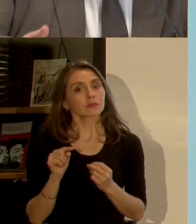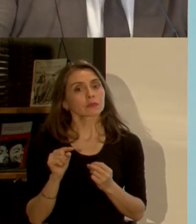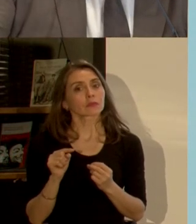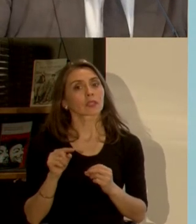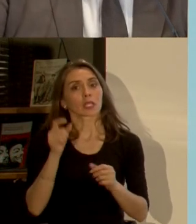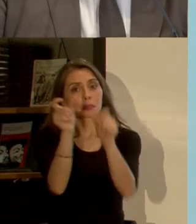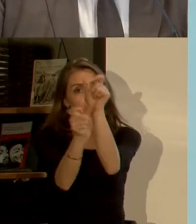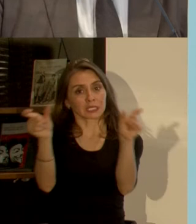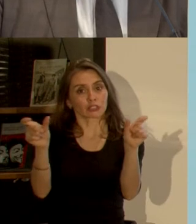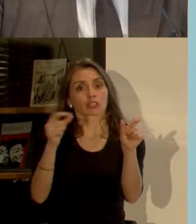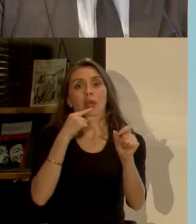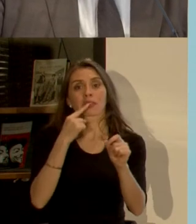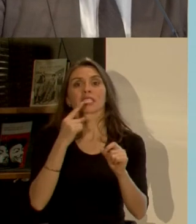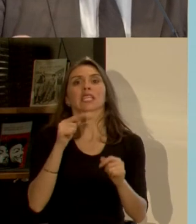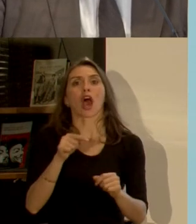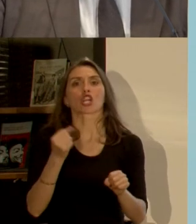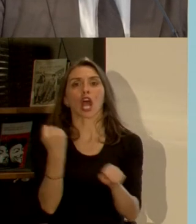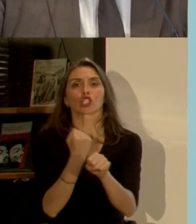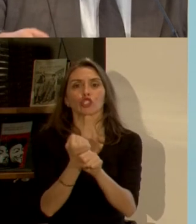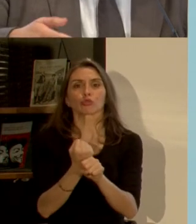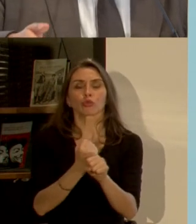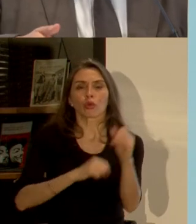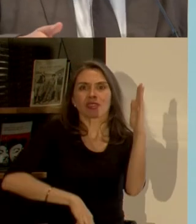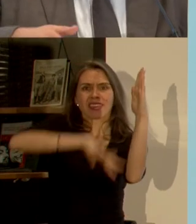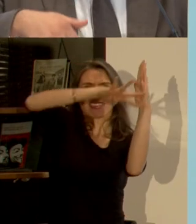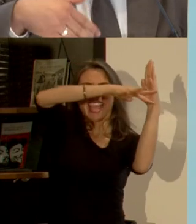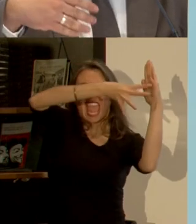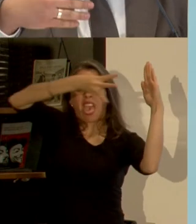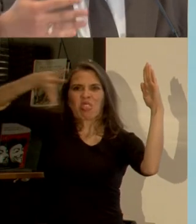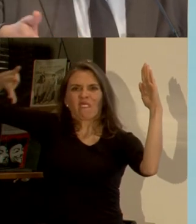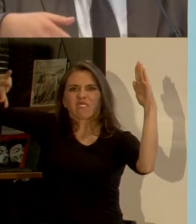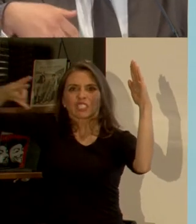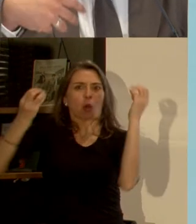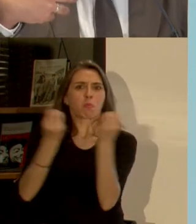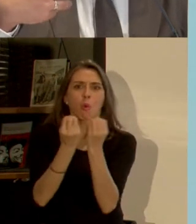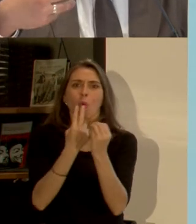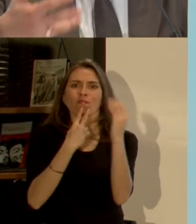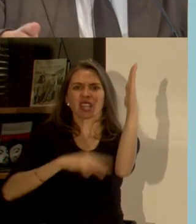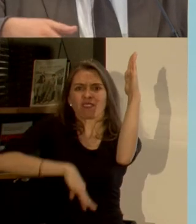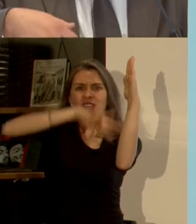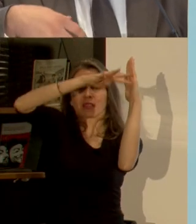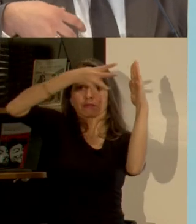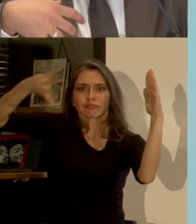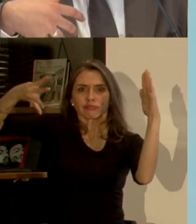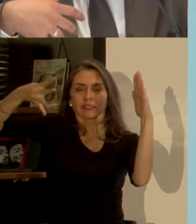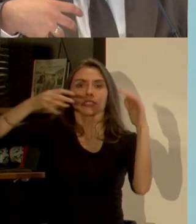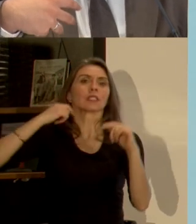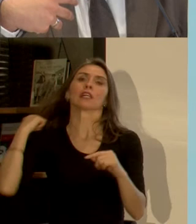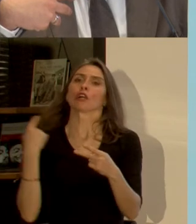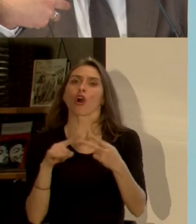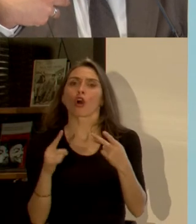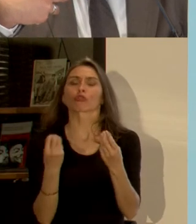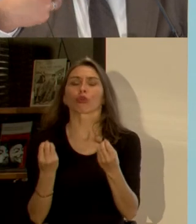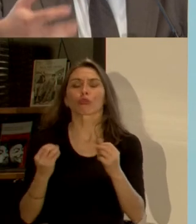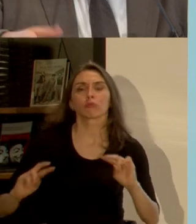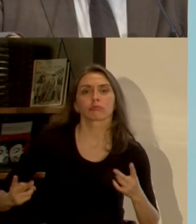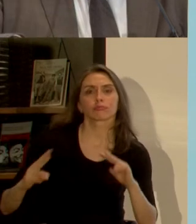opinión pública los guetos verticales cuando nosotros los instrumentos de planificación los instrumentos urbanísticos los instrumentos constructivos